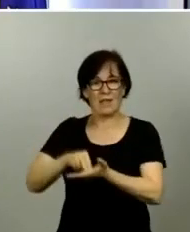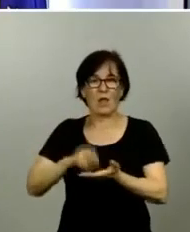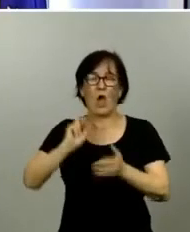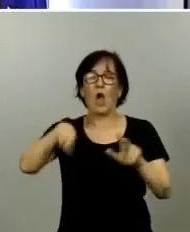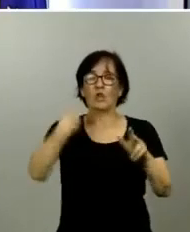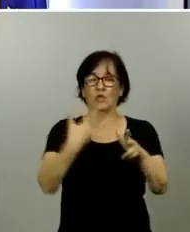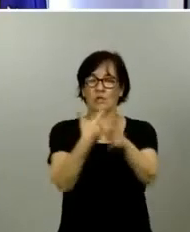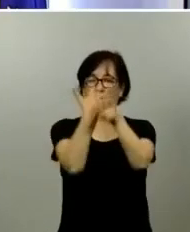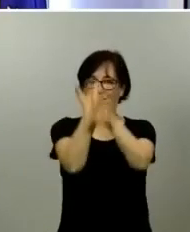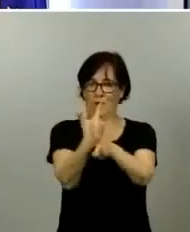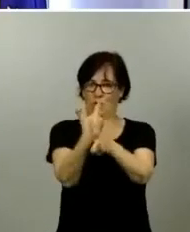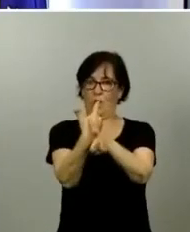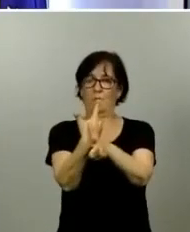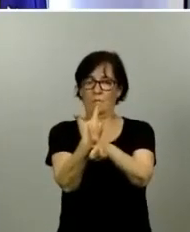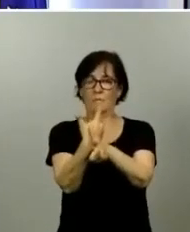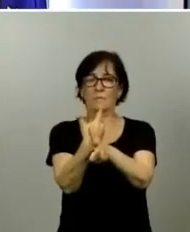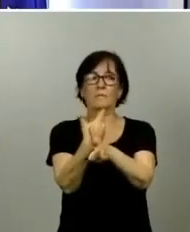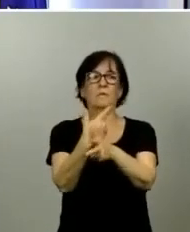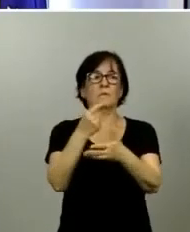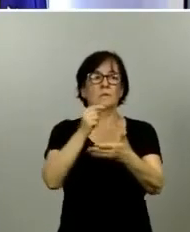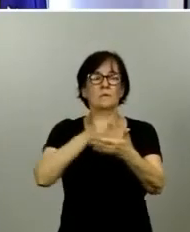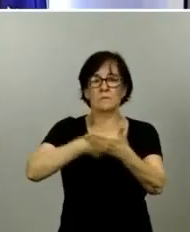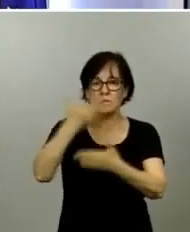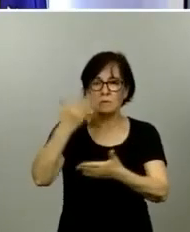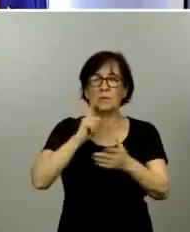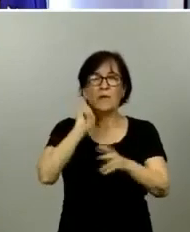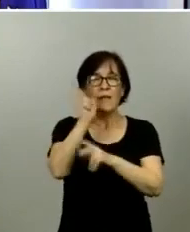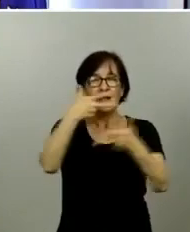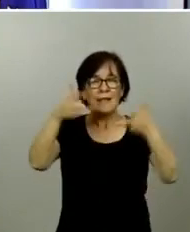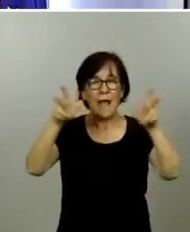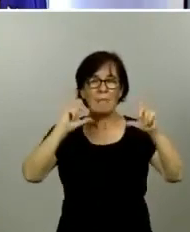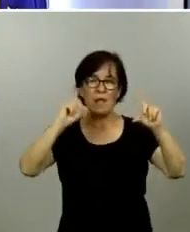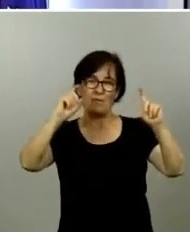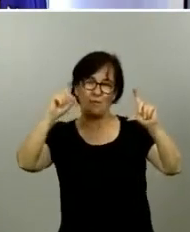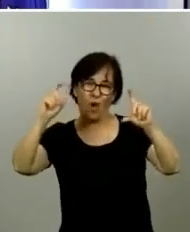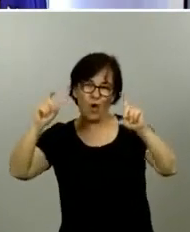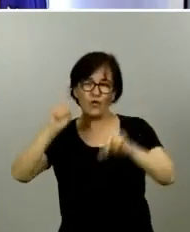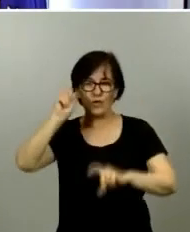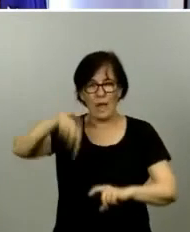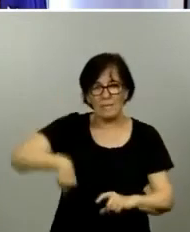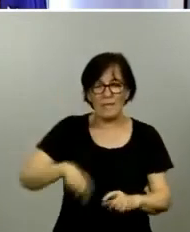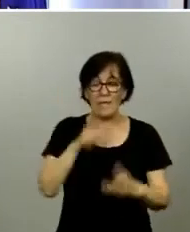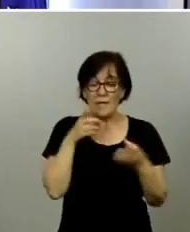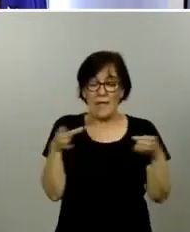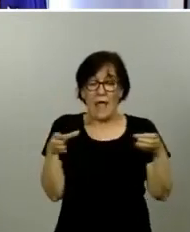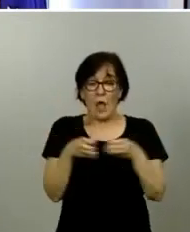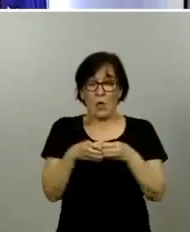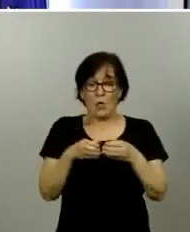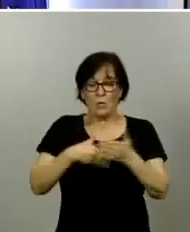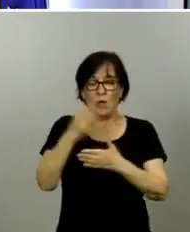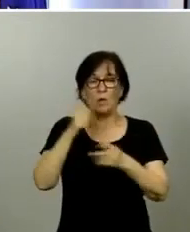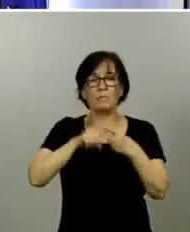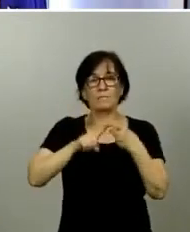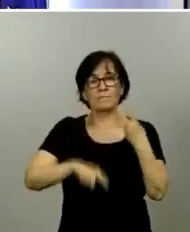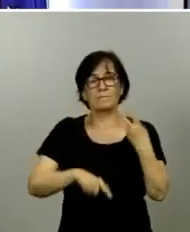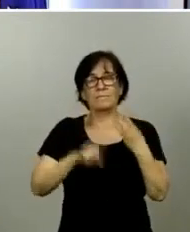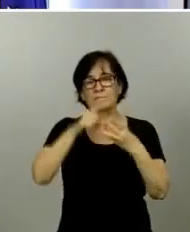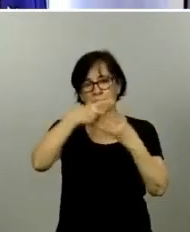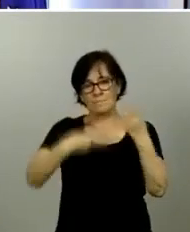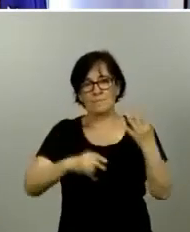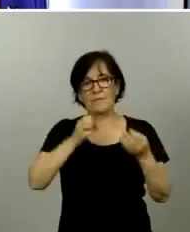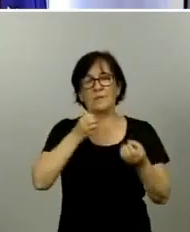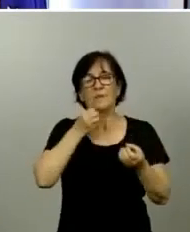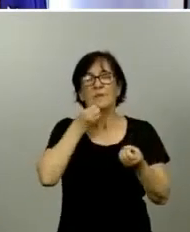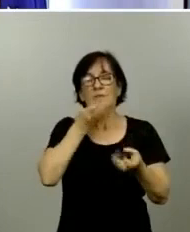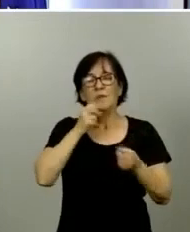también gráficos, cámaras y fotoperiodistas. Este grupo de periodistas está compuesto por informativos Telecinco,